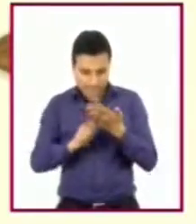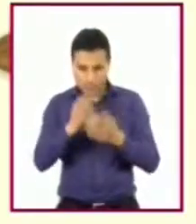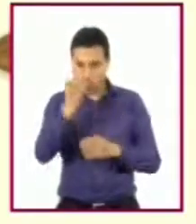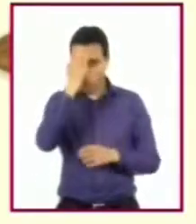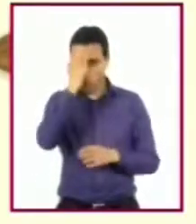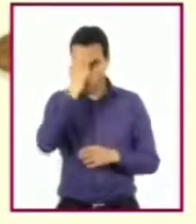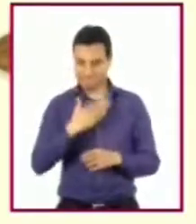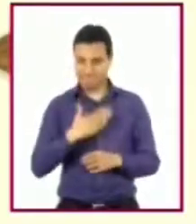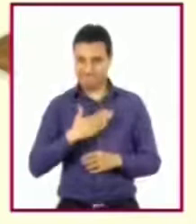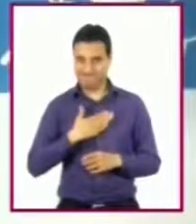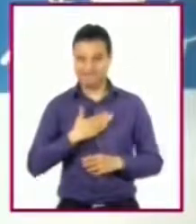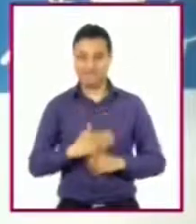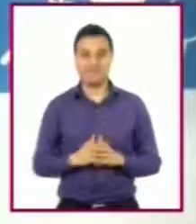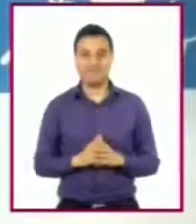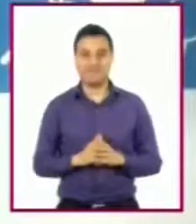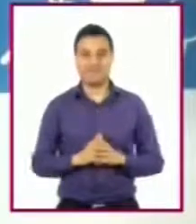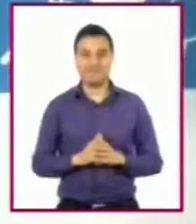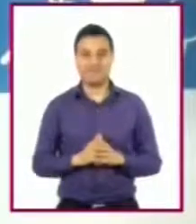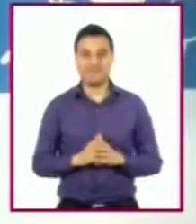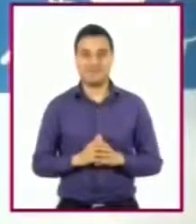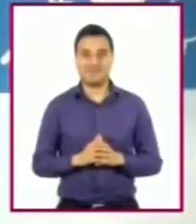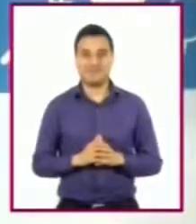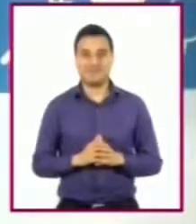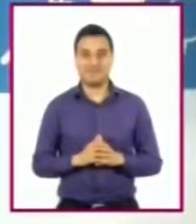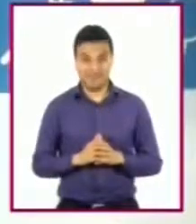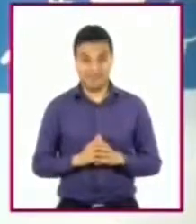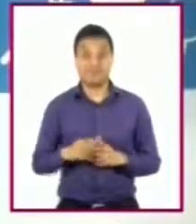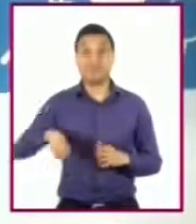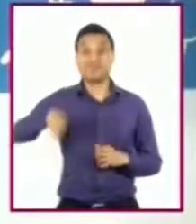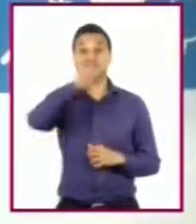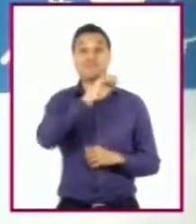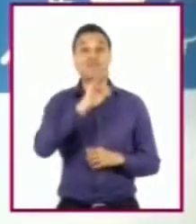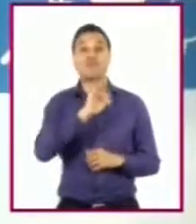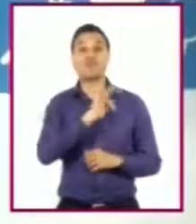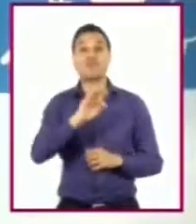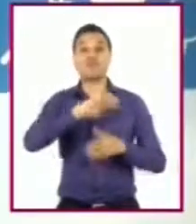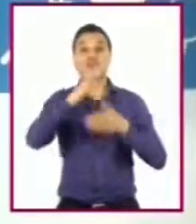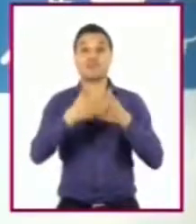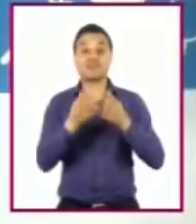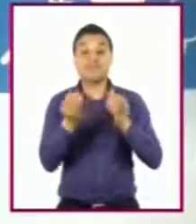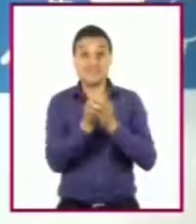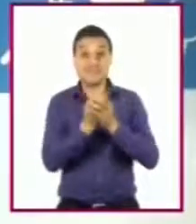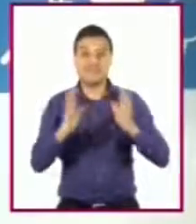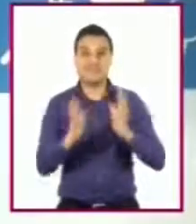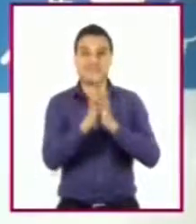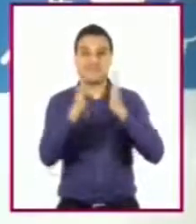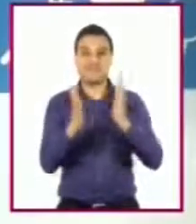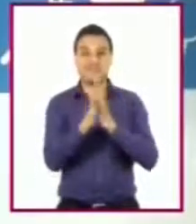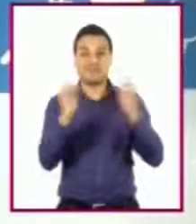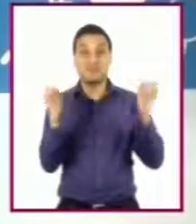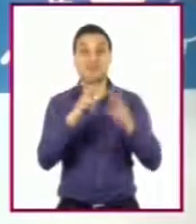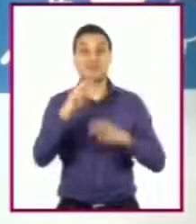capacidades. Los invitamos a participar en la próxima sesión. ¡Hasta pronto!